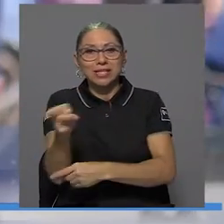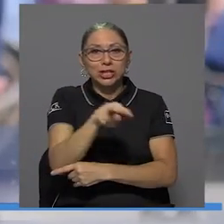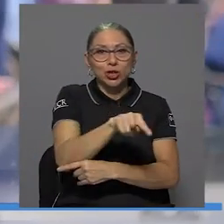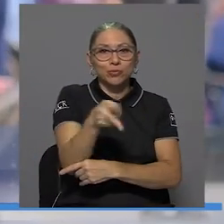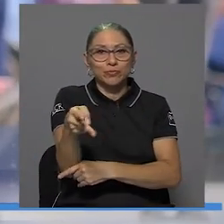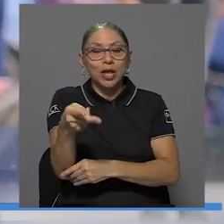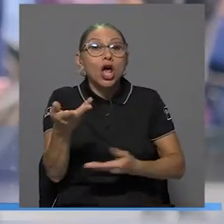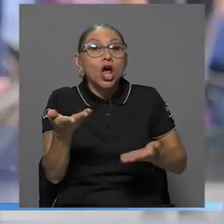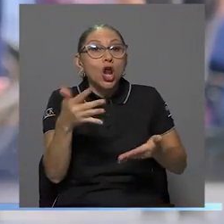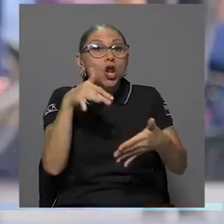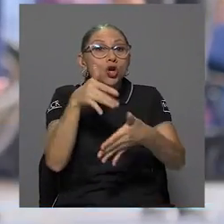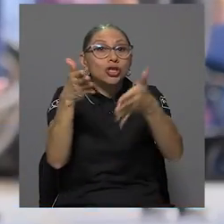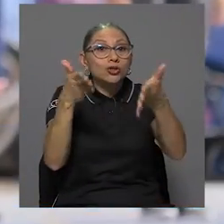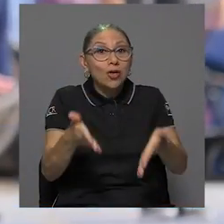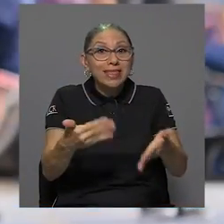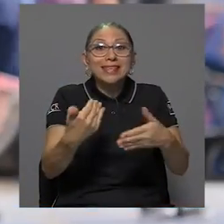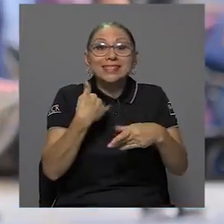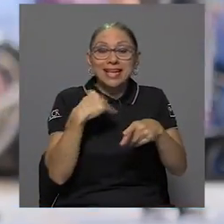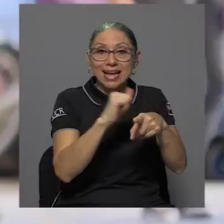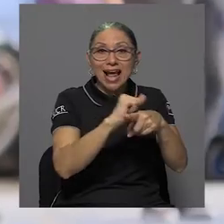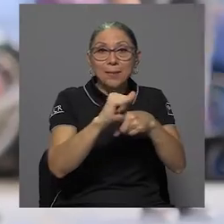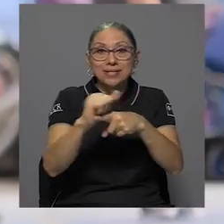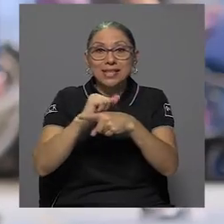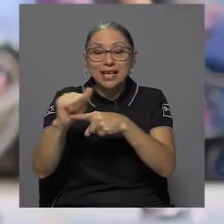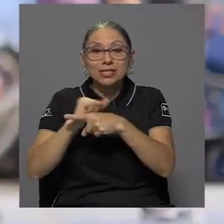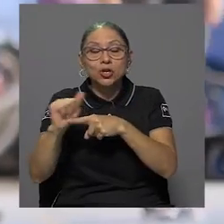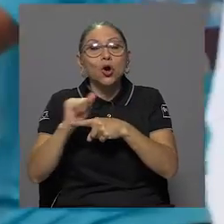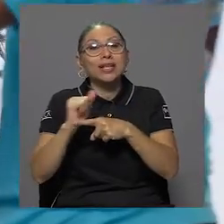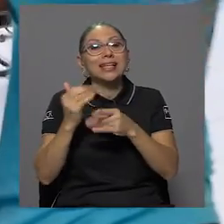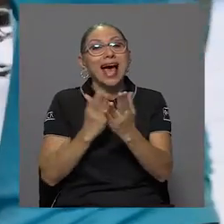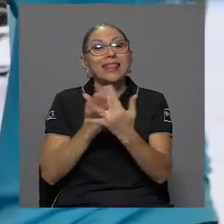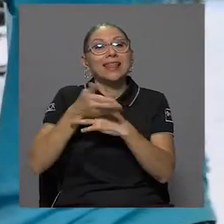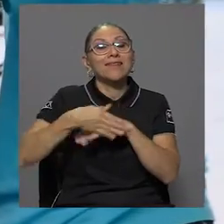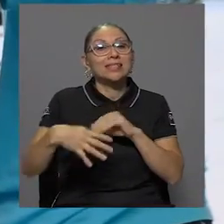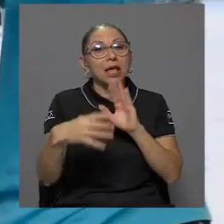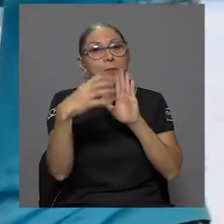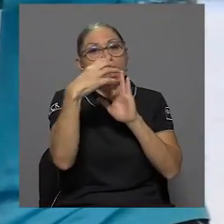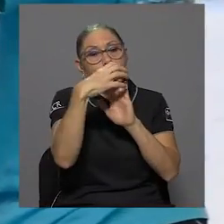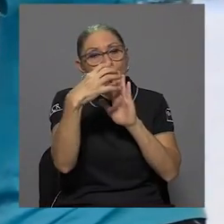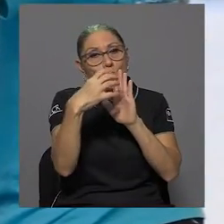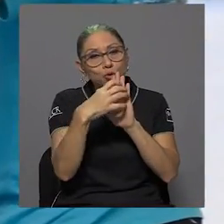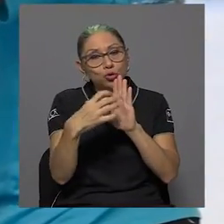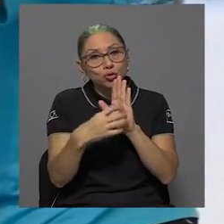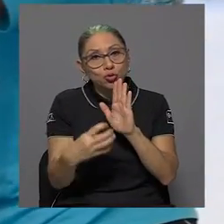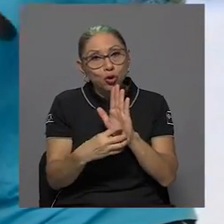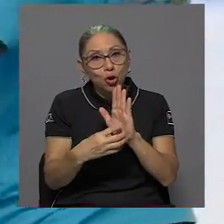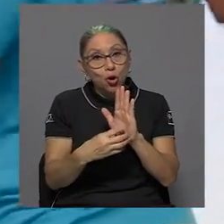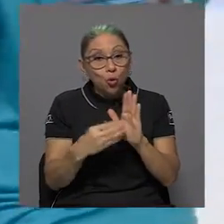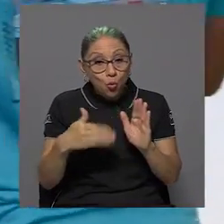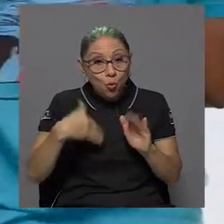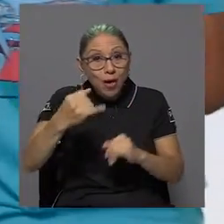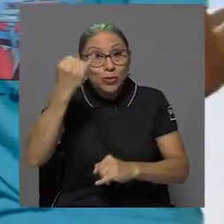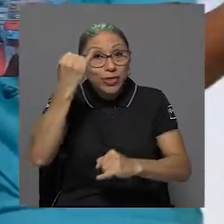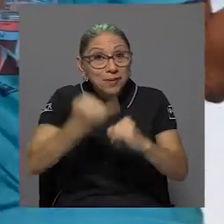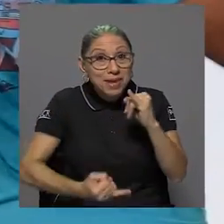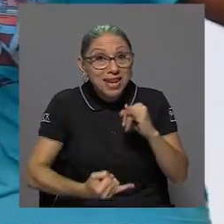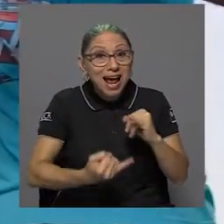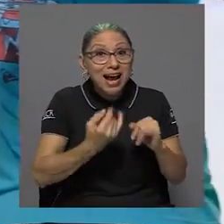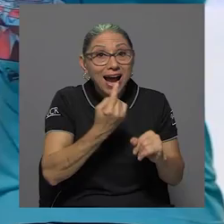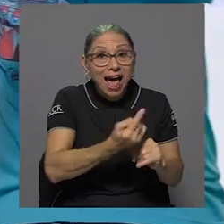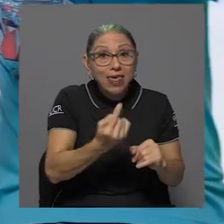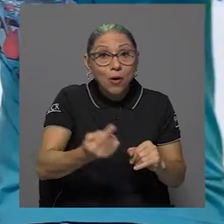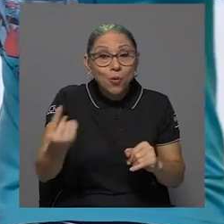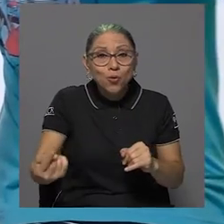Los estudiantes reciben capacitaciones por módulos y al finalizar cada uno de ellos, realizan campamentos,